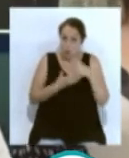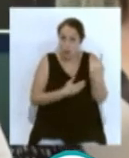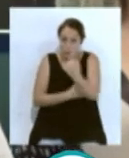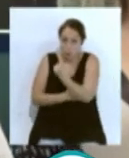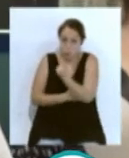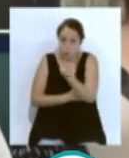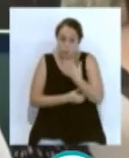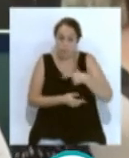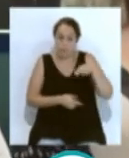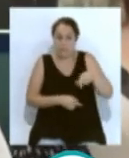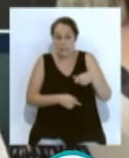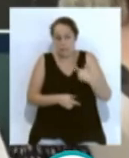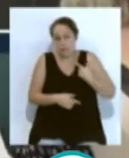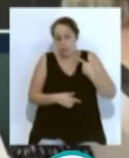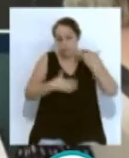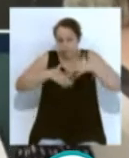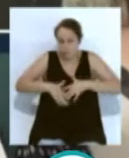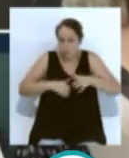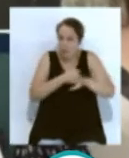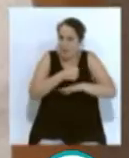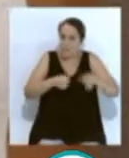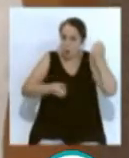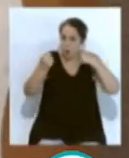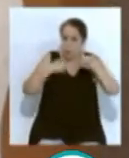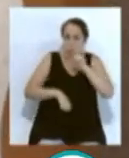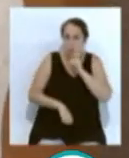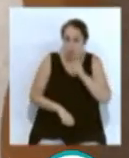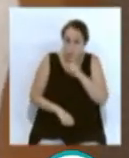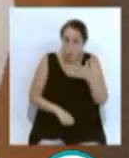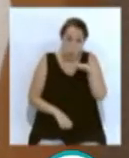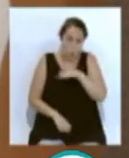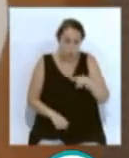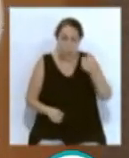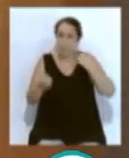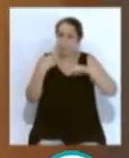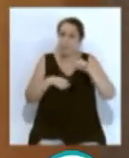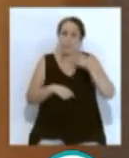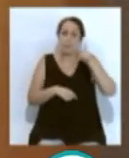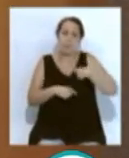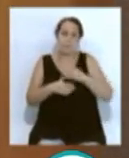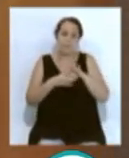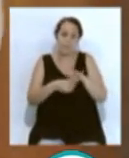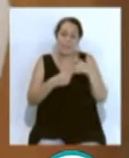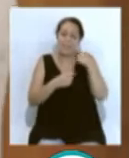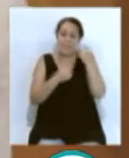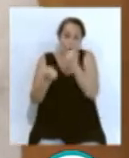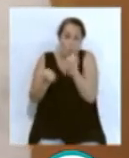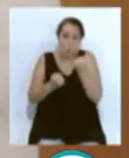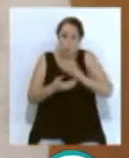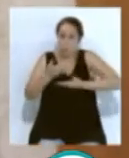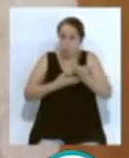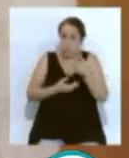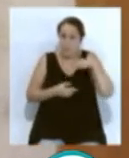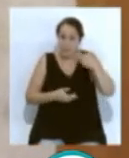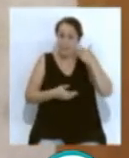siempre tengo unas nociones básicas de cómo tienen que actuar, cómo no tienen que actuar, sobre todo con el enlace con salud, porque recuerdo que salud es la que nos va a